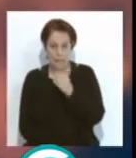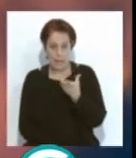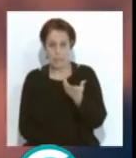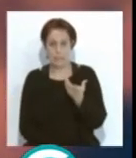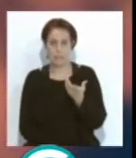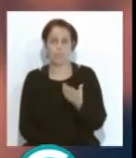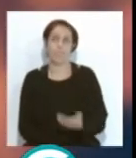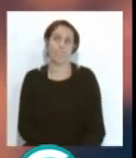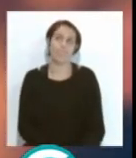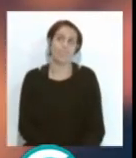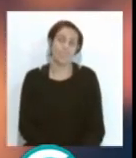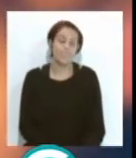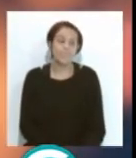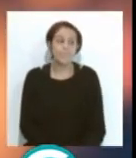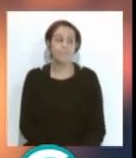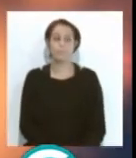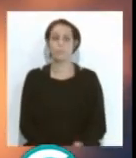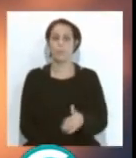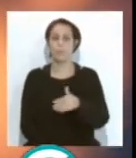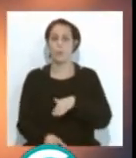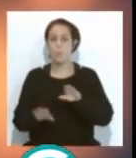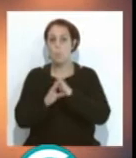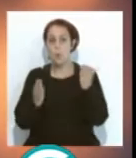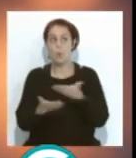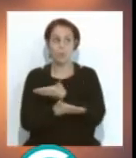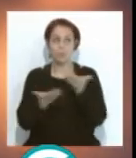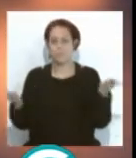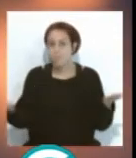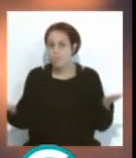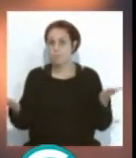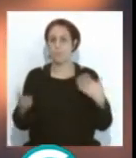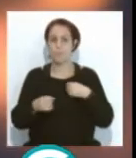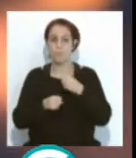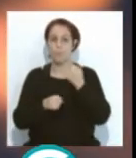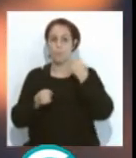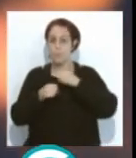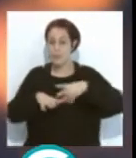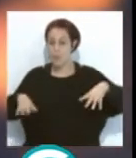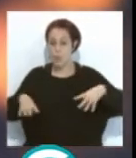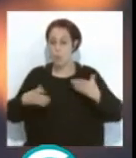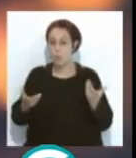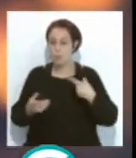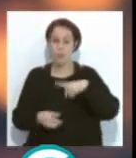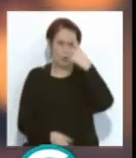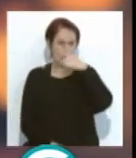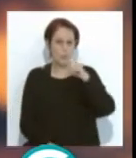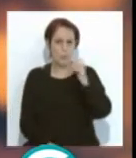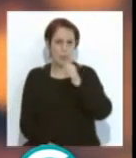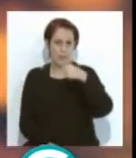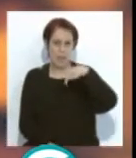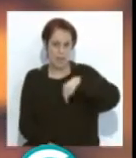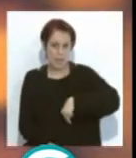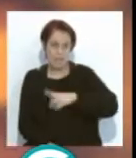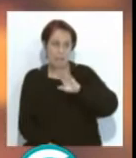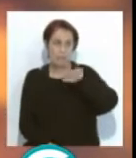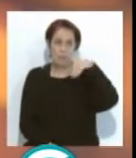es que en cualquier parte del mundo, yo no sé, en cualquier espectáculo, yo no sé qué porcentaje se da para la gente de aquí, de allí,